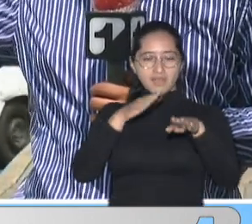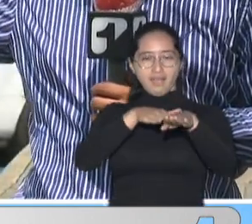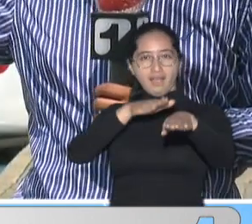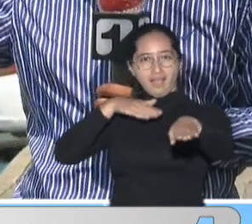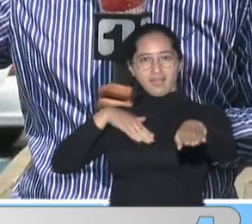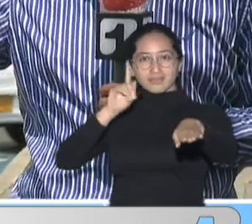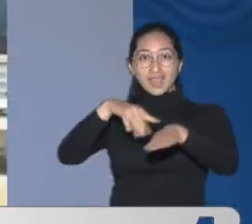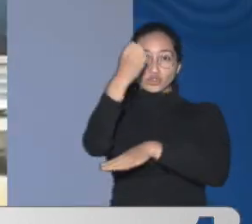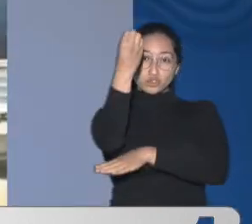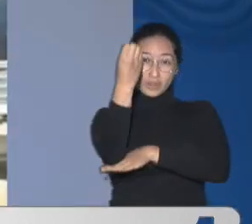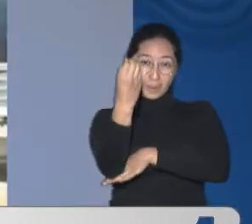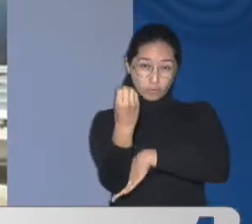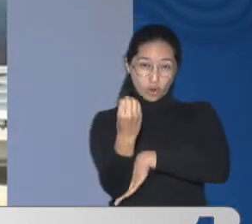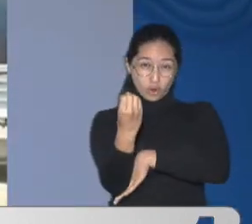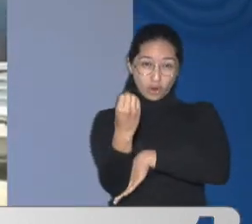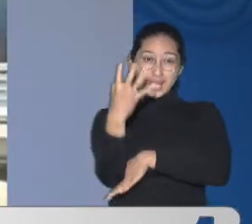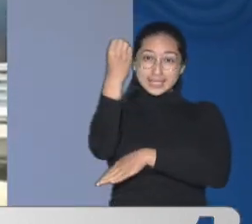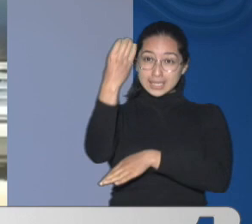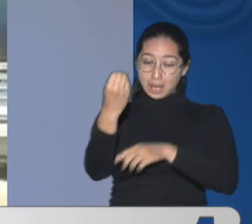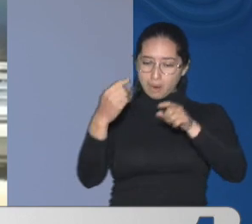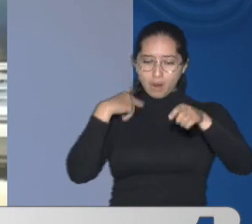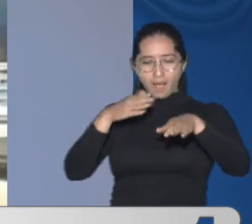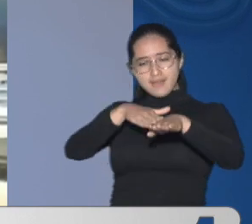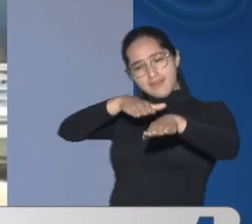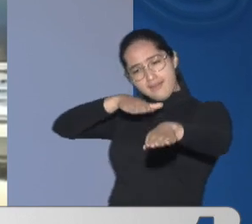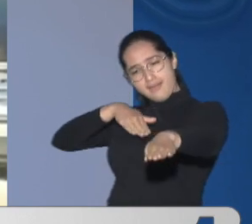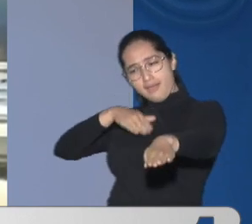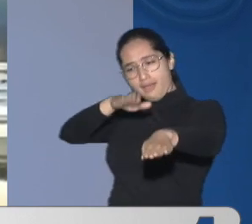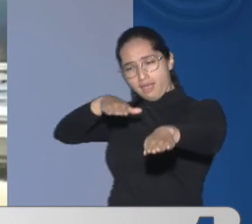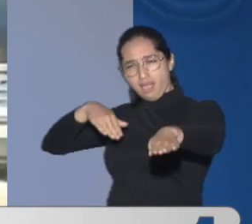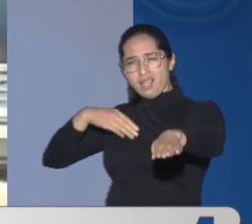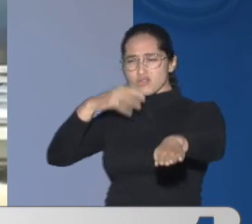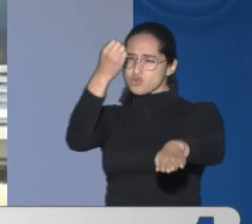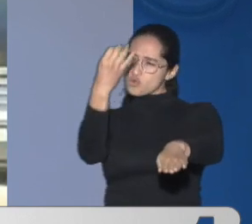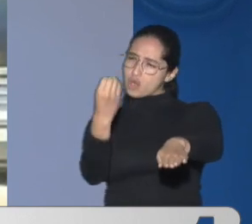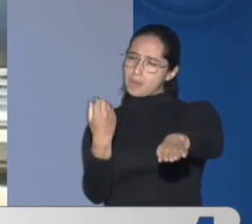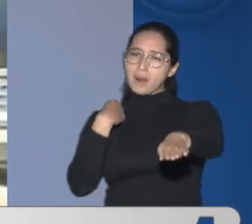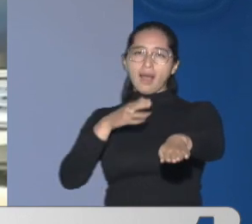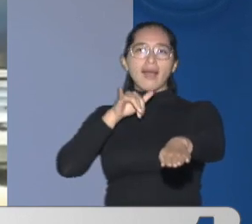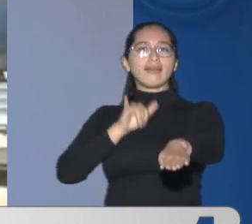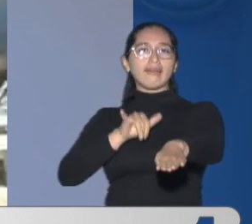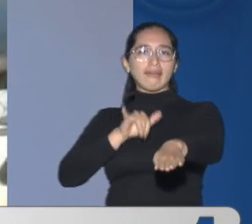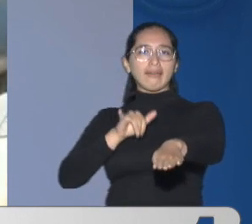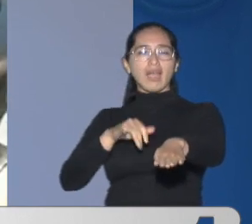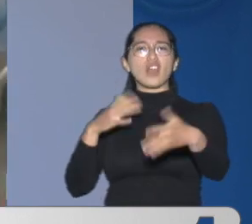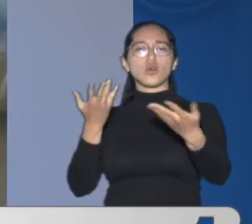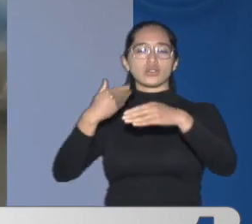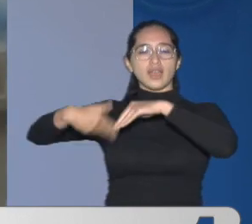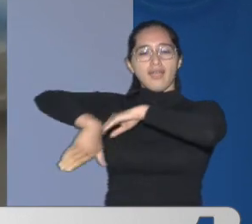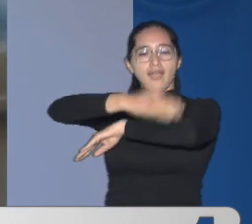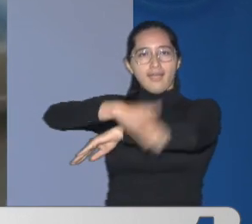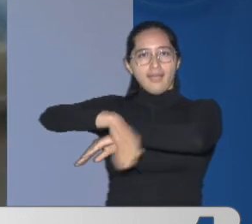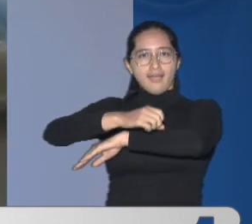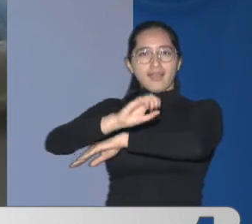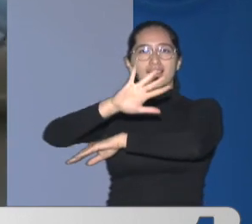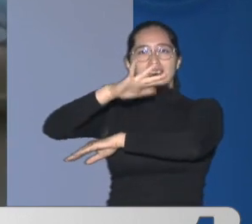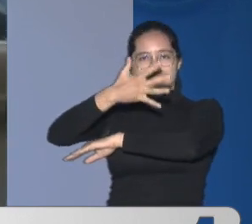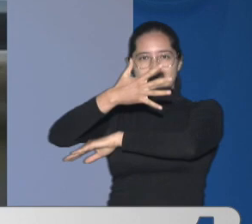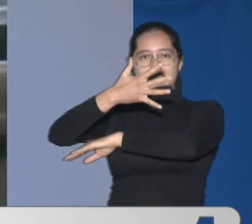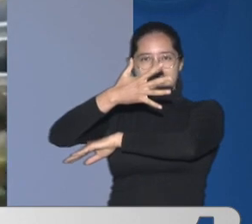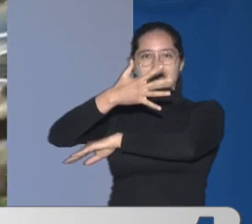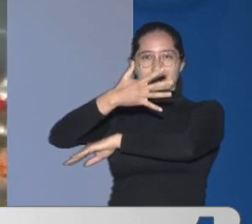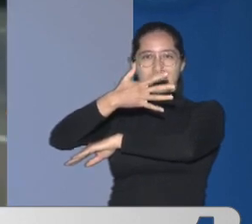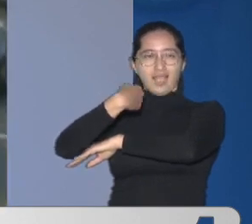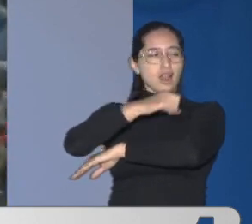semáforo Porque esa es una zona De bastante flujo vehicular Es la calle Quinta Que comunica El sur con el norte De la